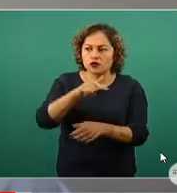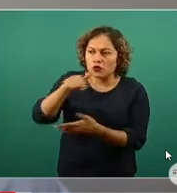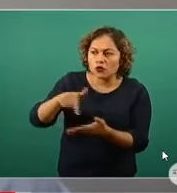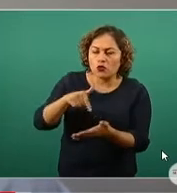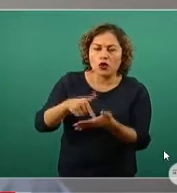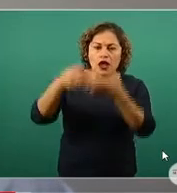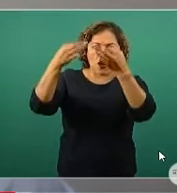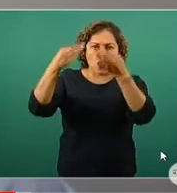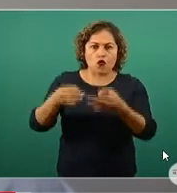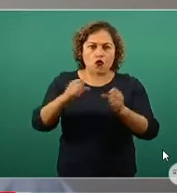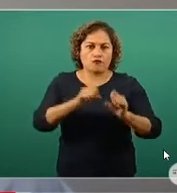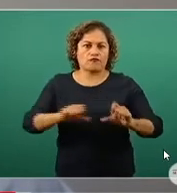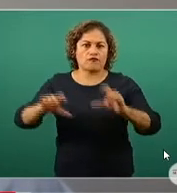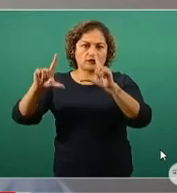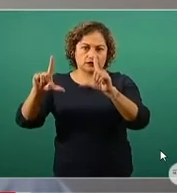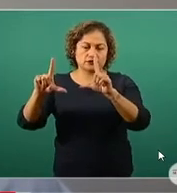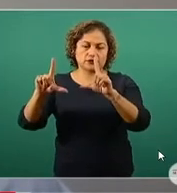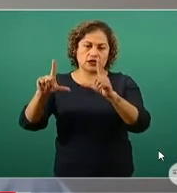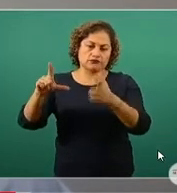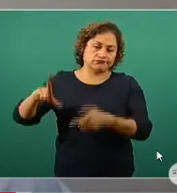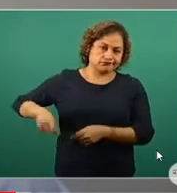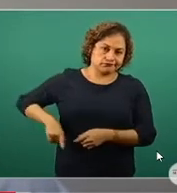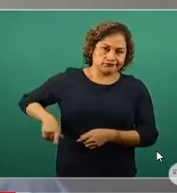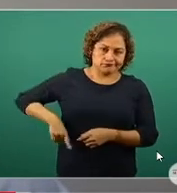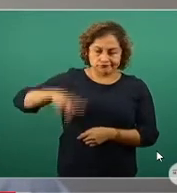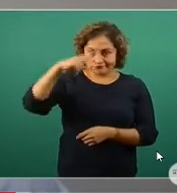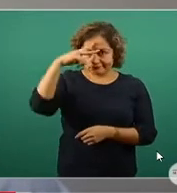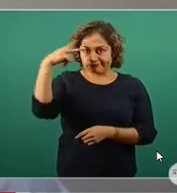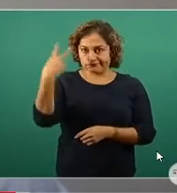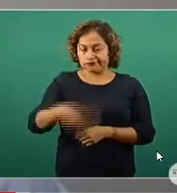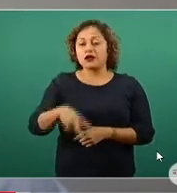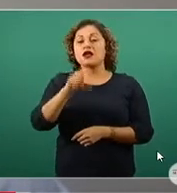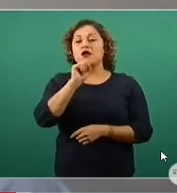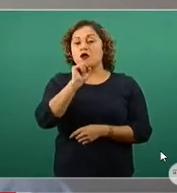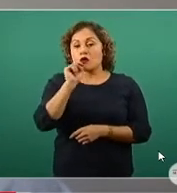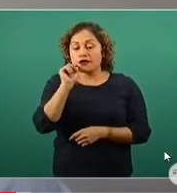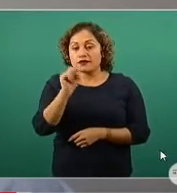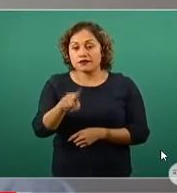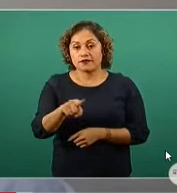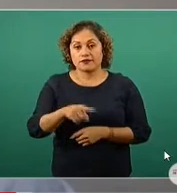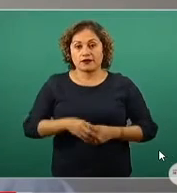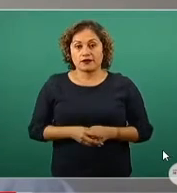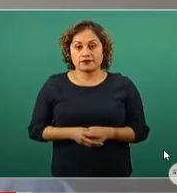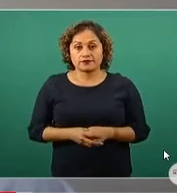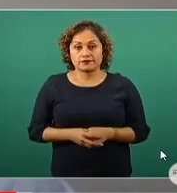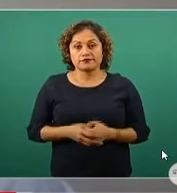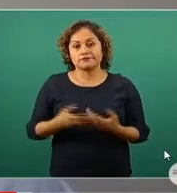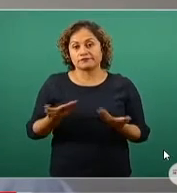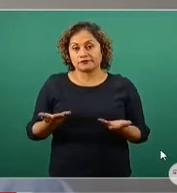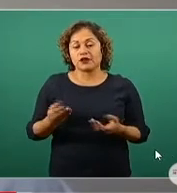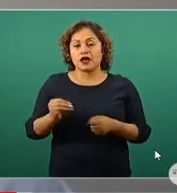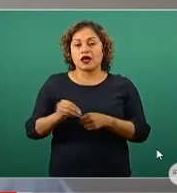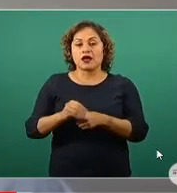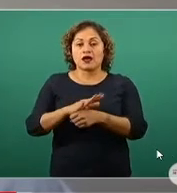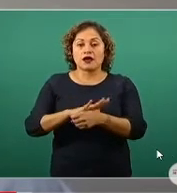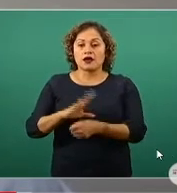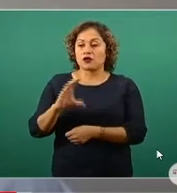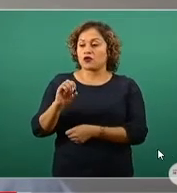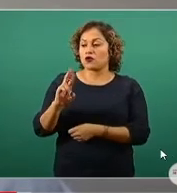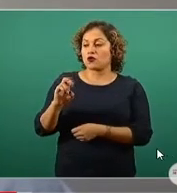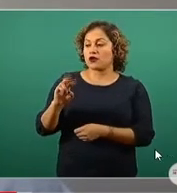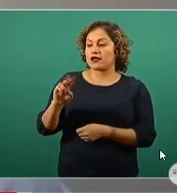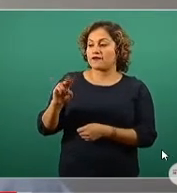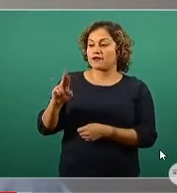páginas del gobierno de México, y obviamente o especialmente en la página de coronavirus.gov